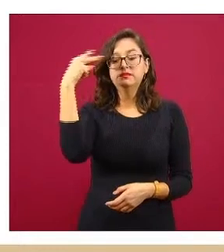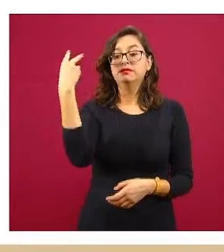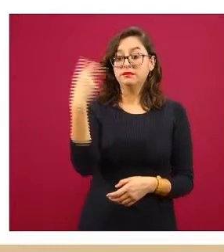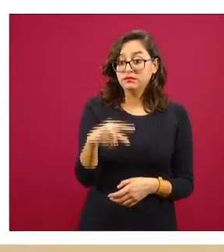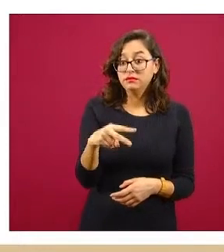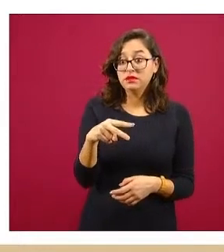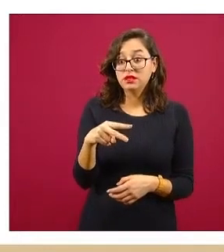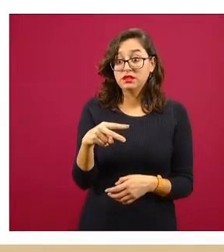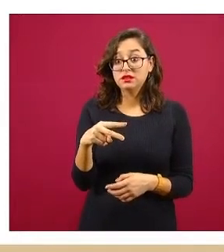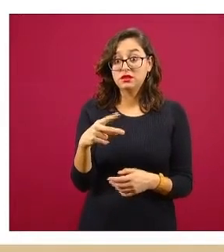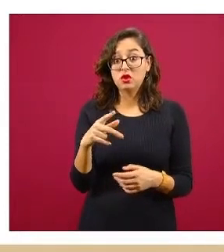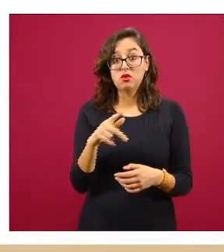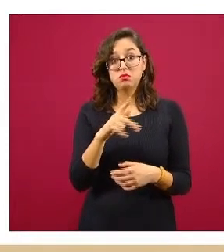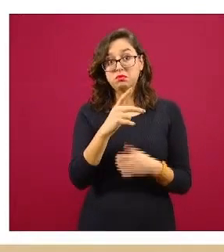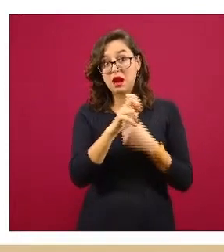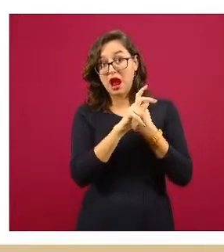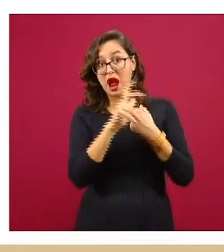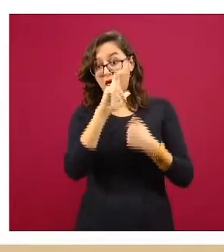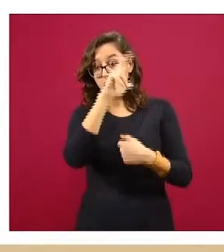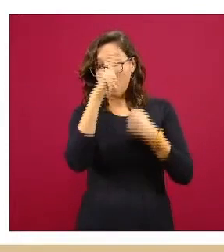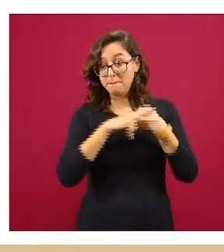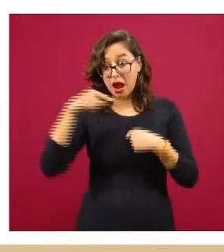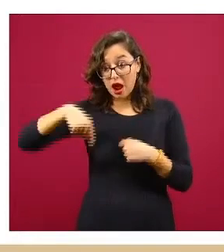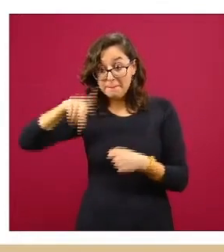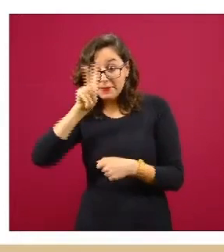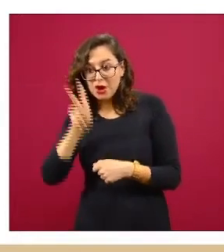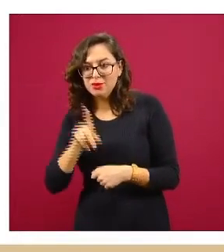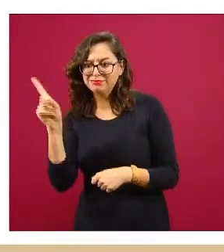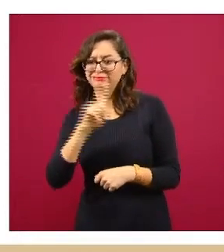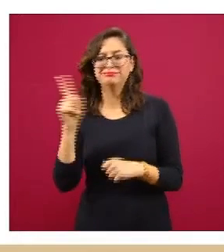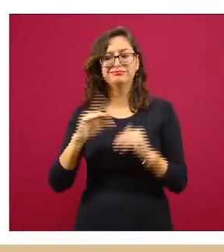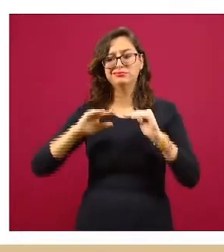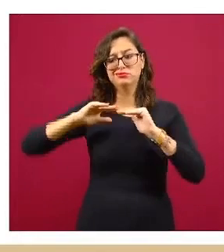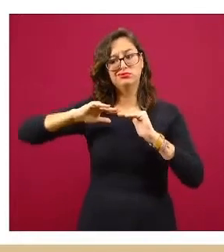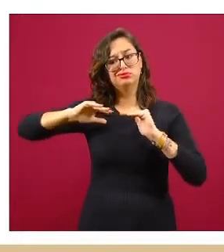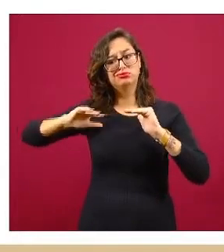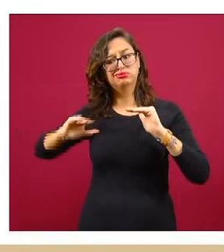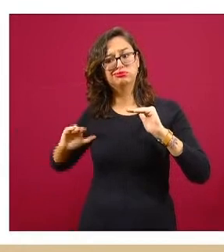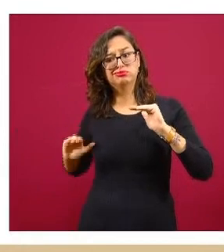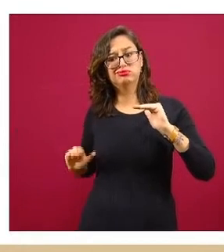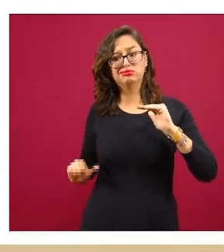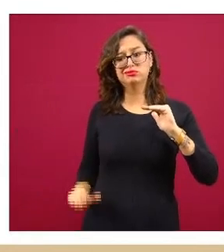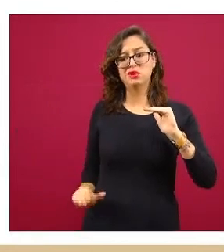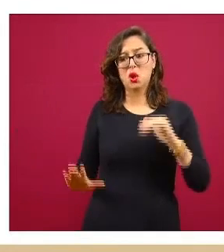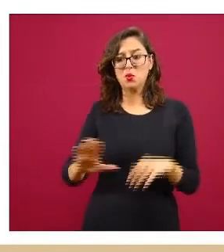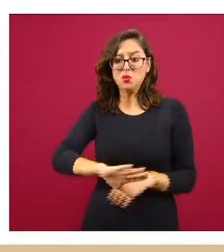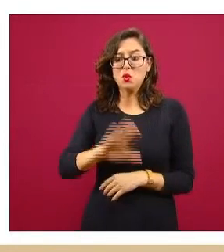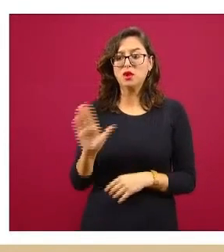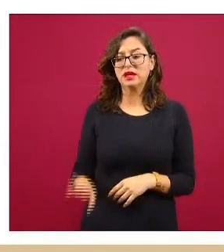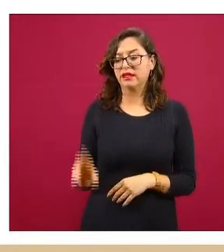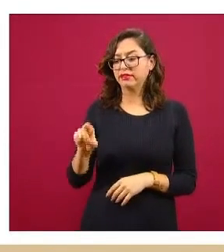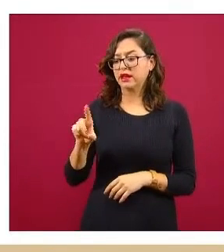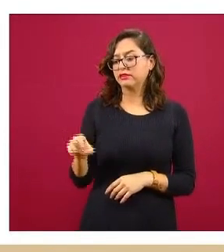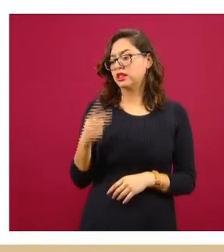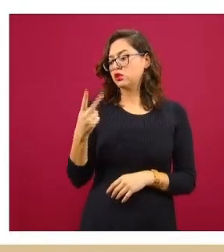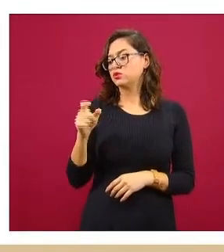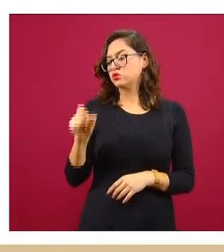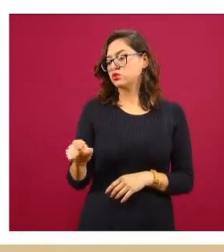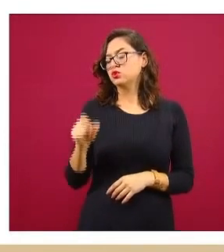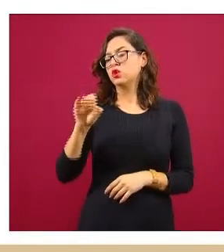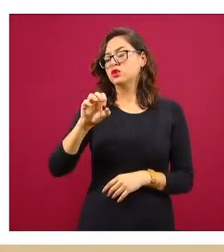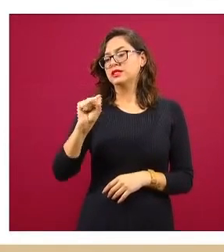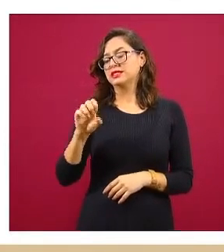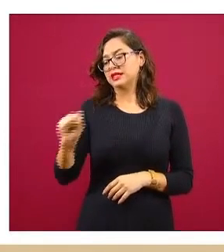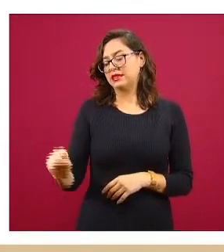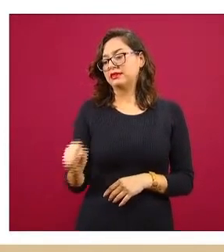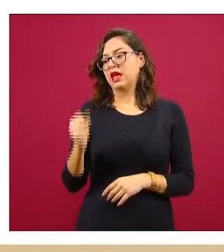por debajo de varios países europeos y de varios países americanos con una tasa de mortalidad de 32.64 por